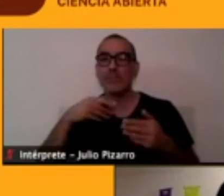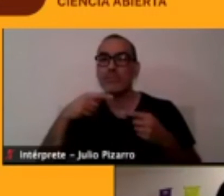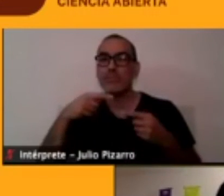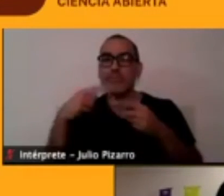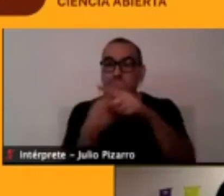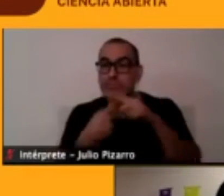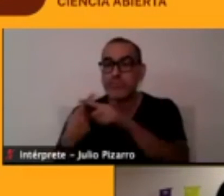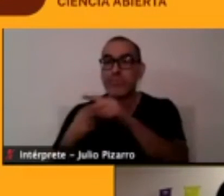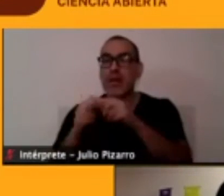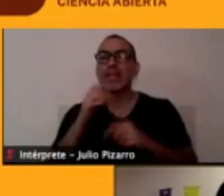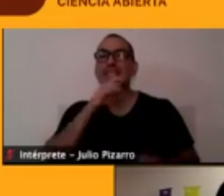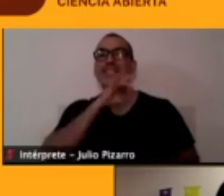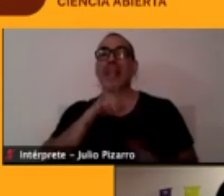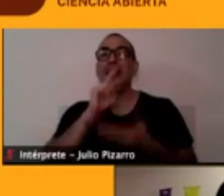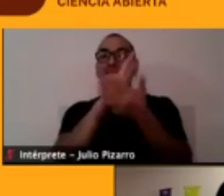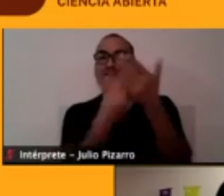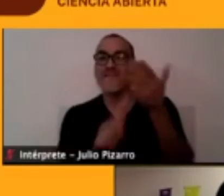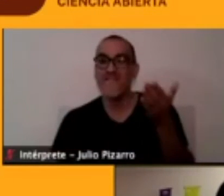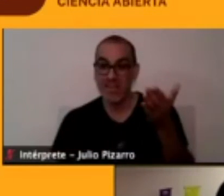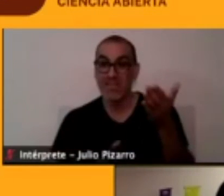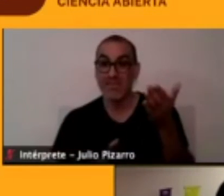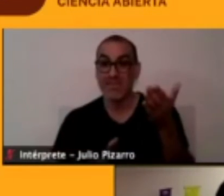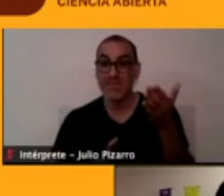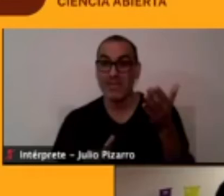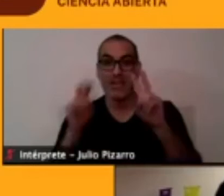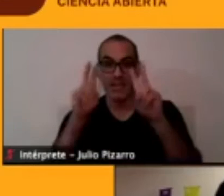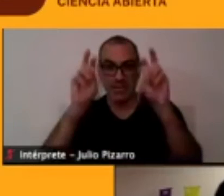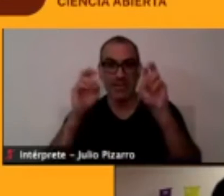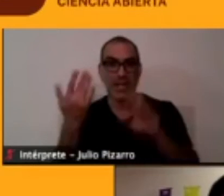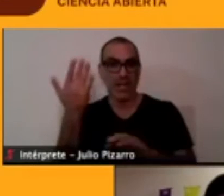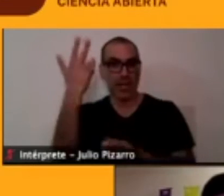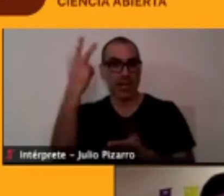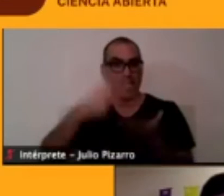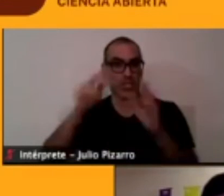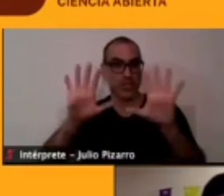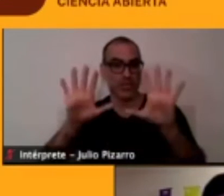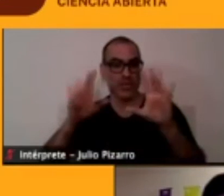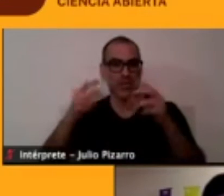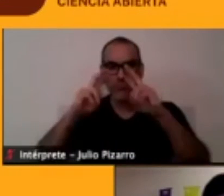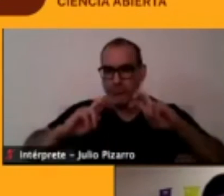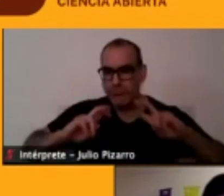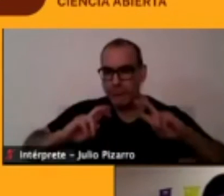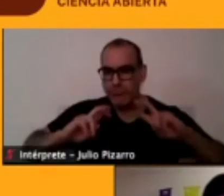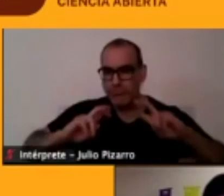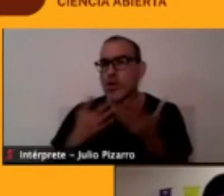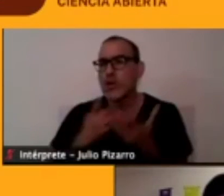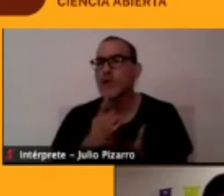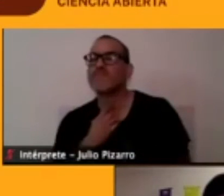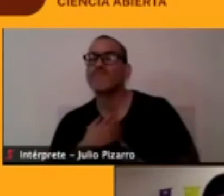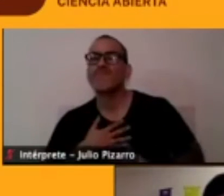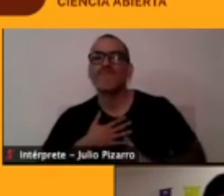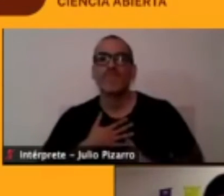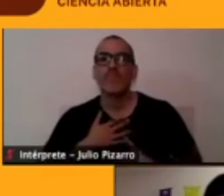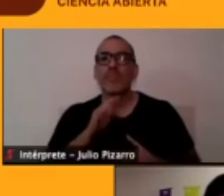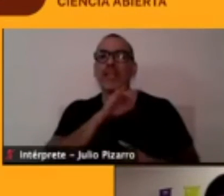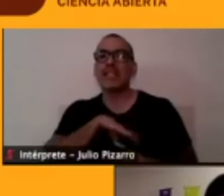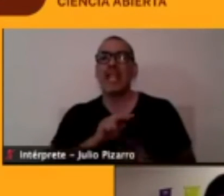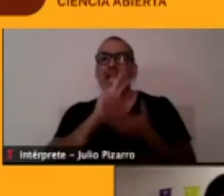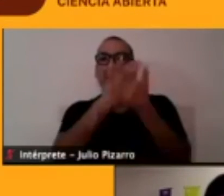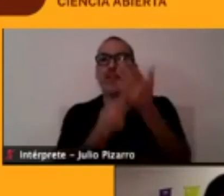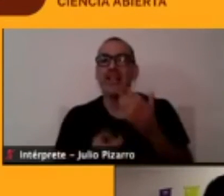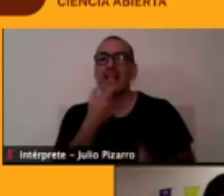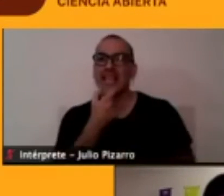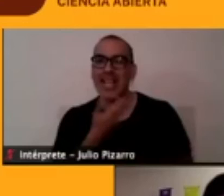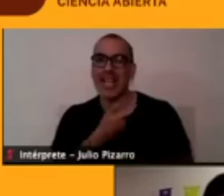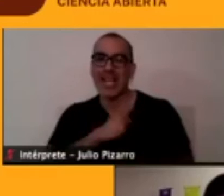para, qué sé yo, se exploraba el deseo de que Chile fuera bilingüe inglés-español. Y